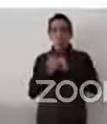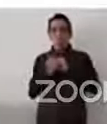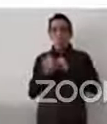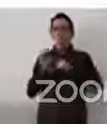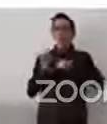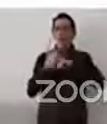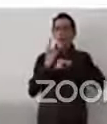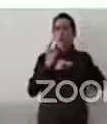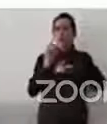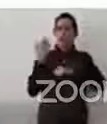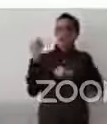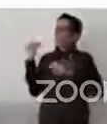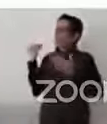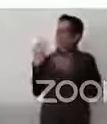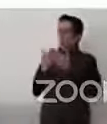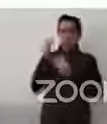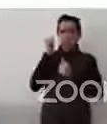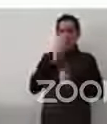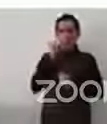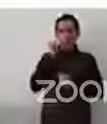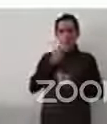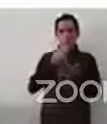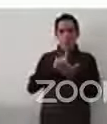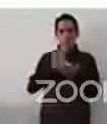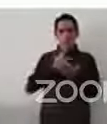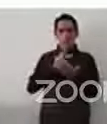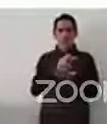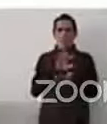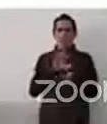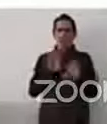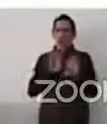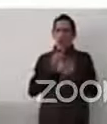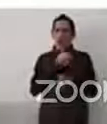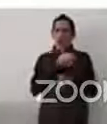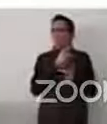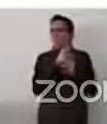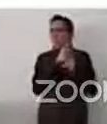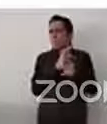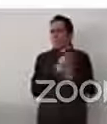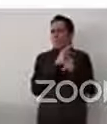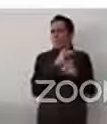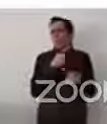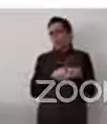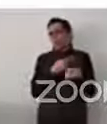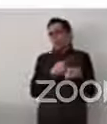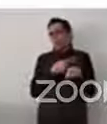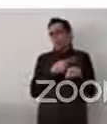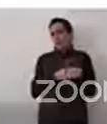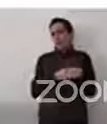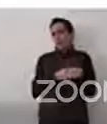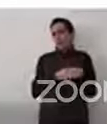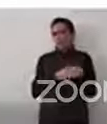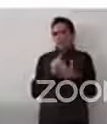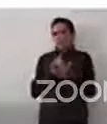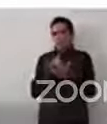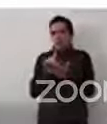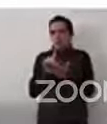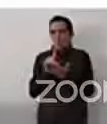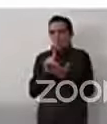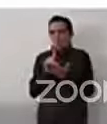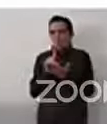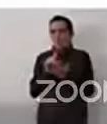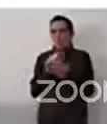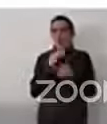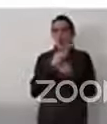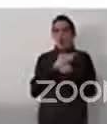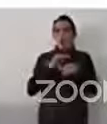persona sujeto de derecho. Y esto ha ido cambiando precisamente por el avance del derecho internacional